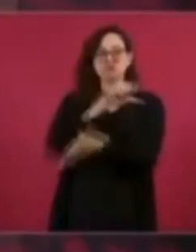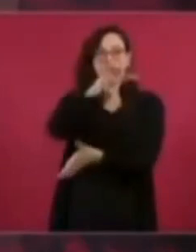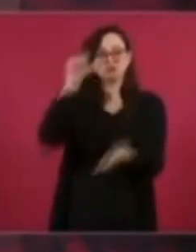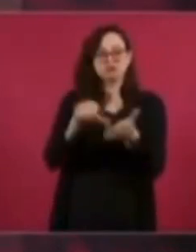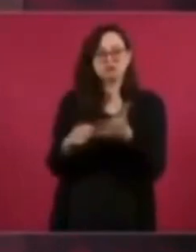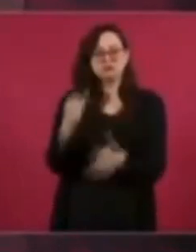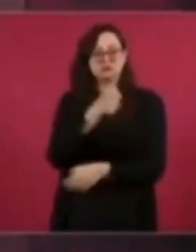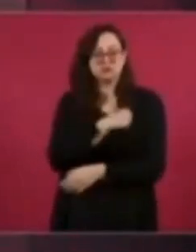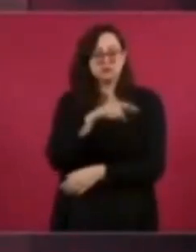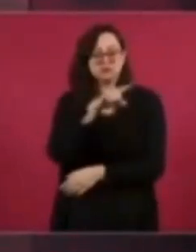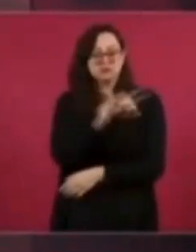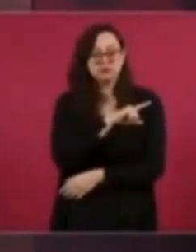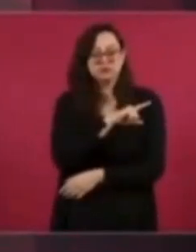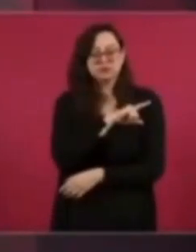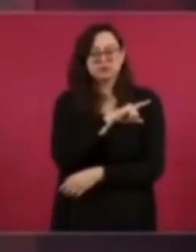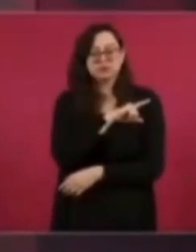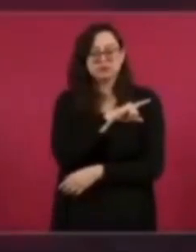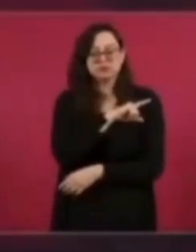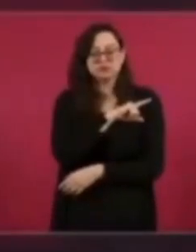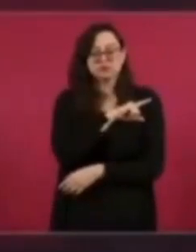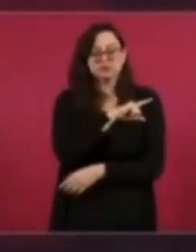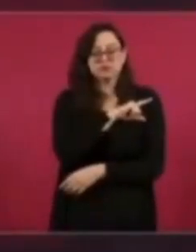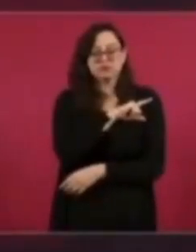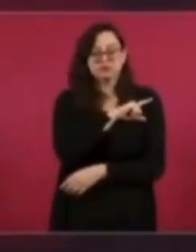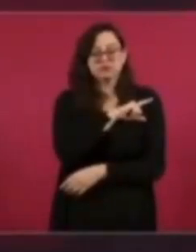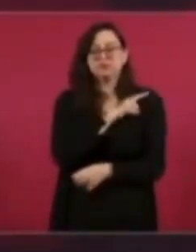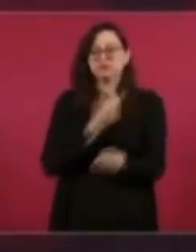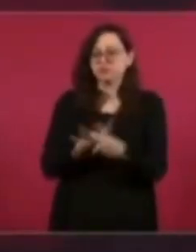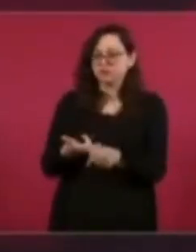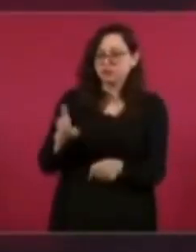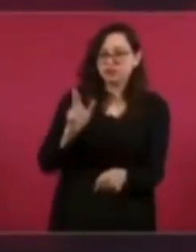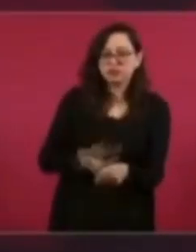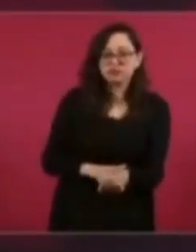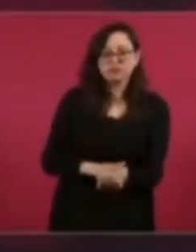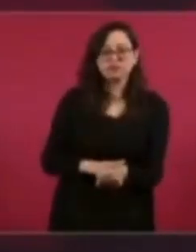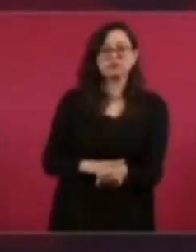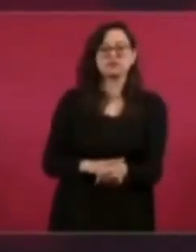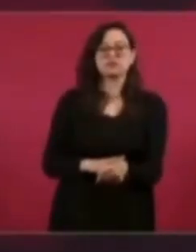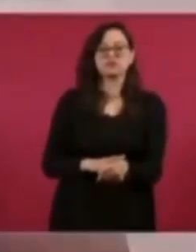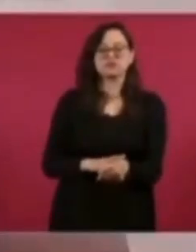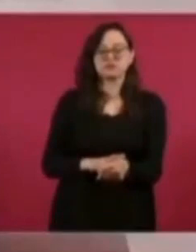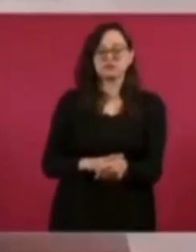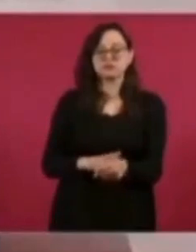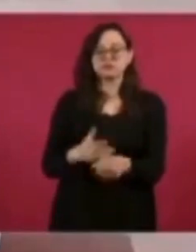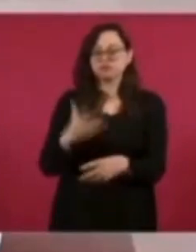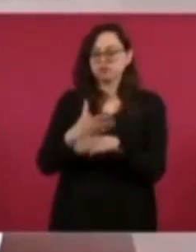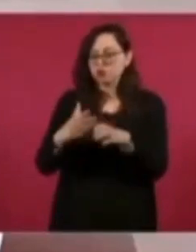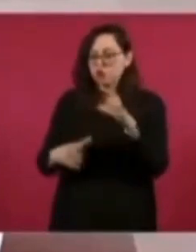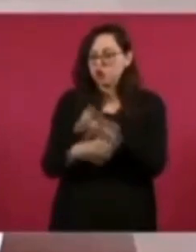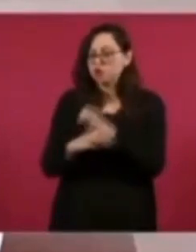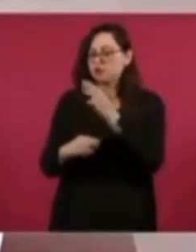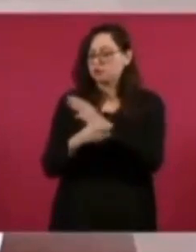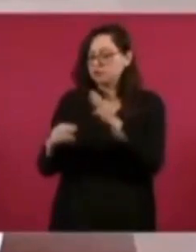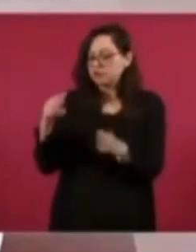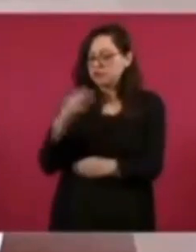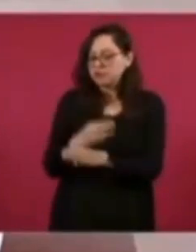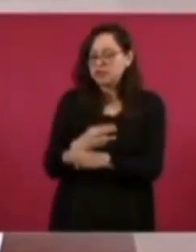centros de salud, de hospitales, el equipamiento